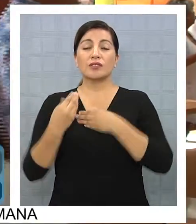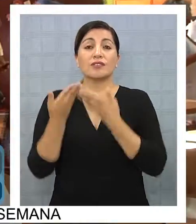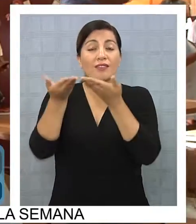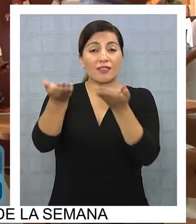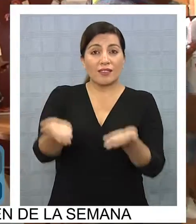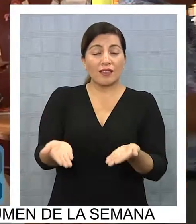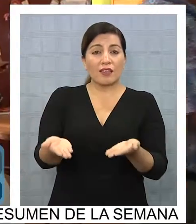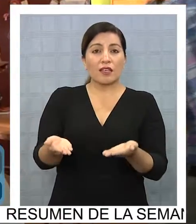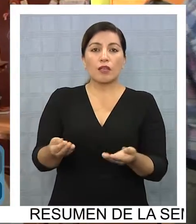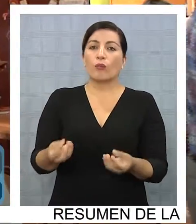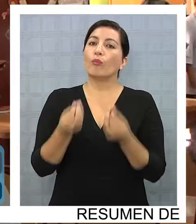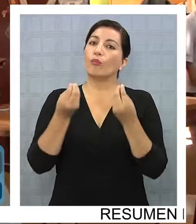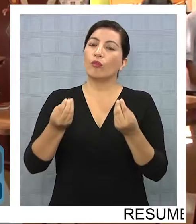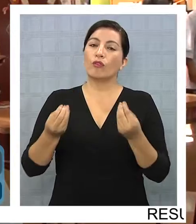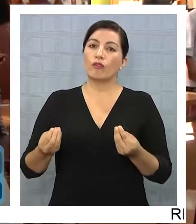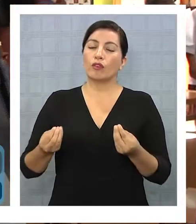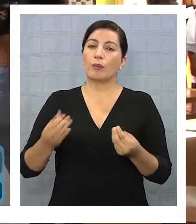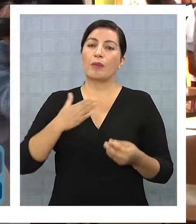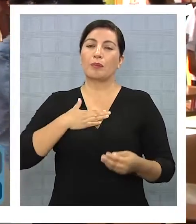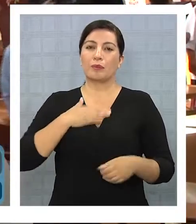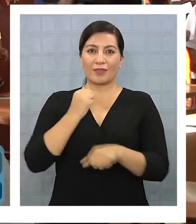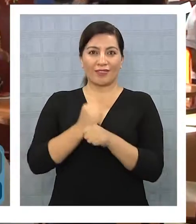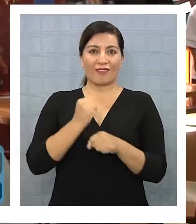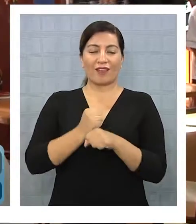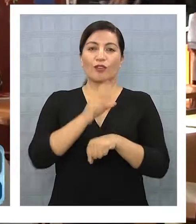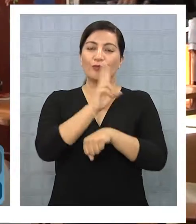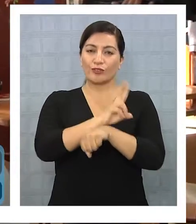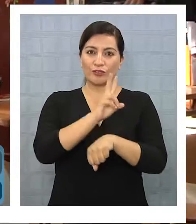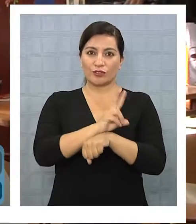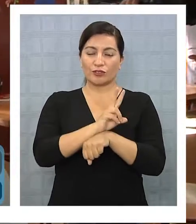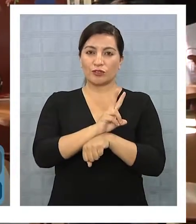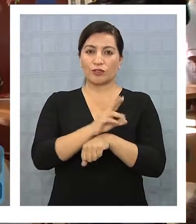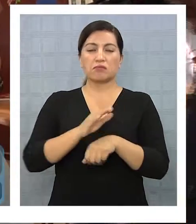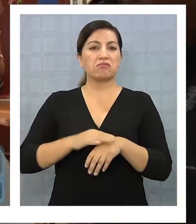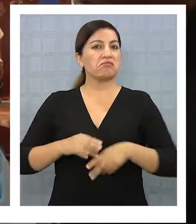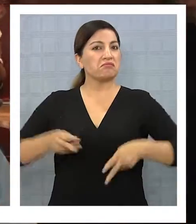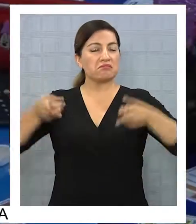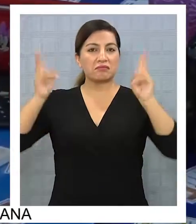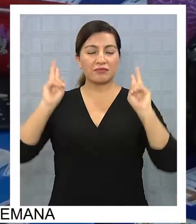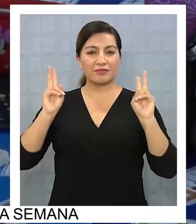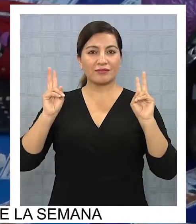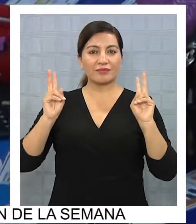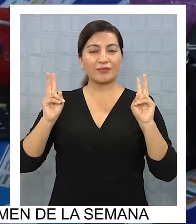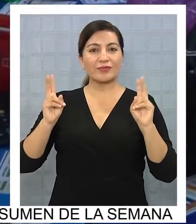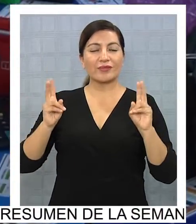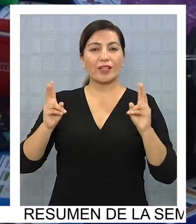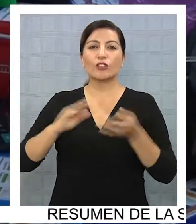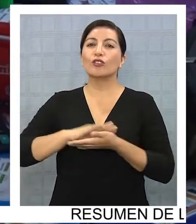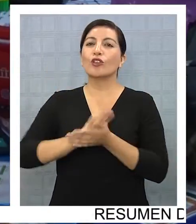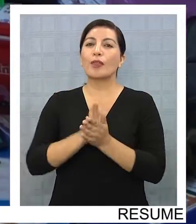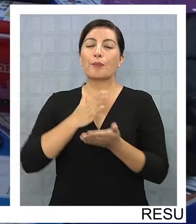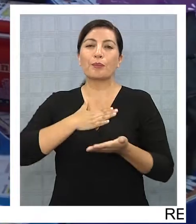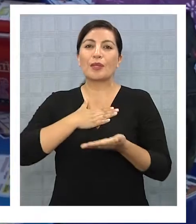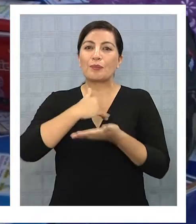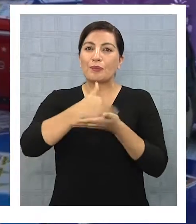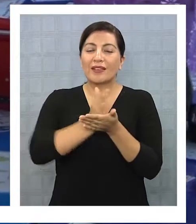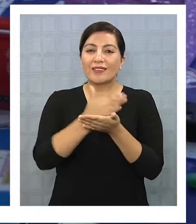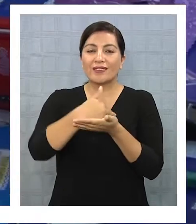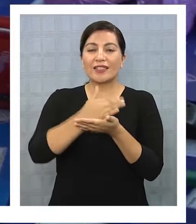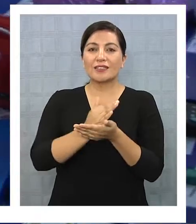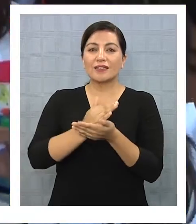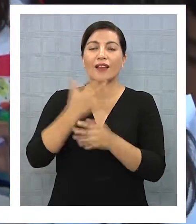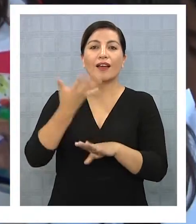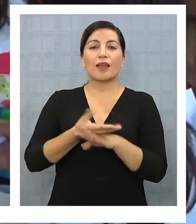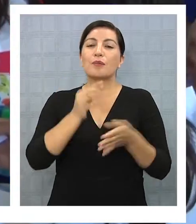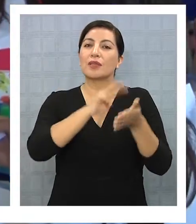de nuestra función docente, porque nos permite ayudarnos a mantener la planificación. Hay un apoyo en